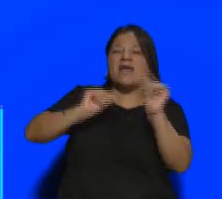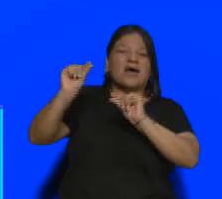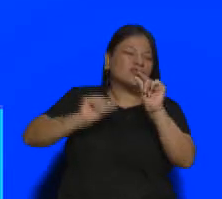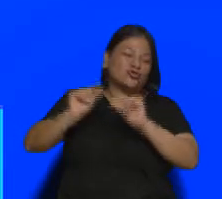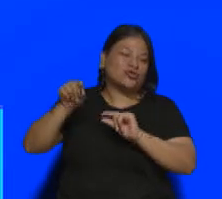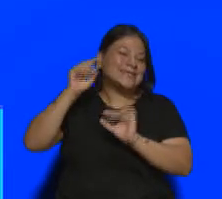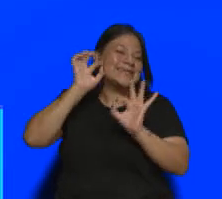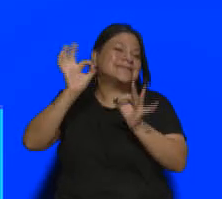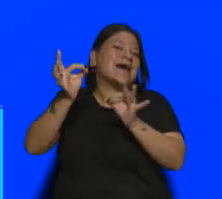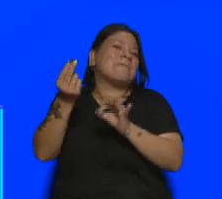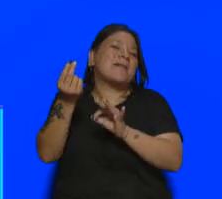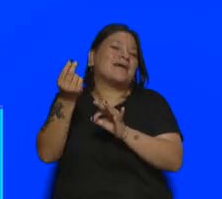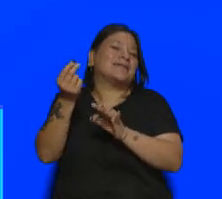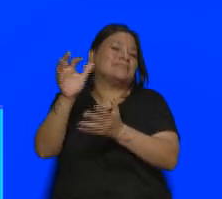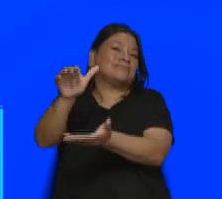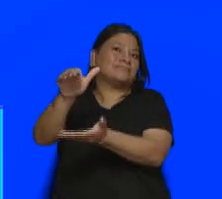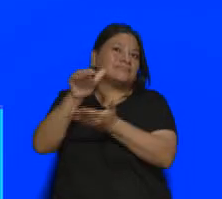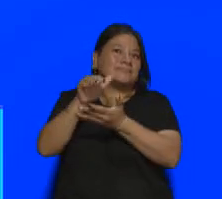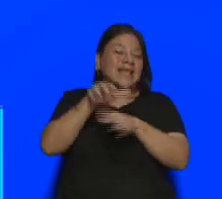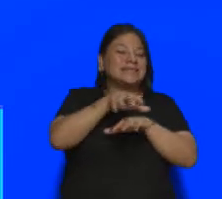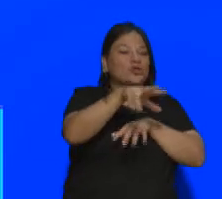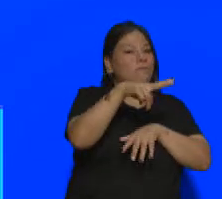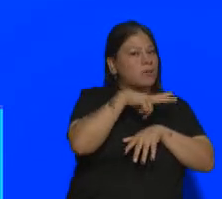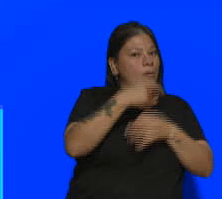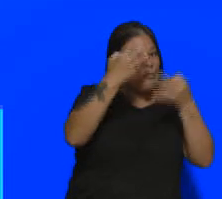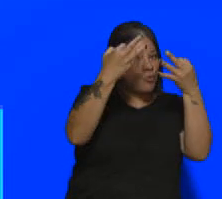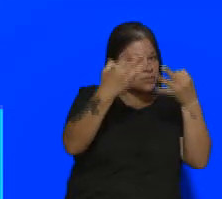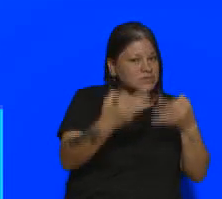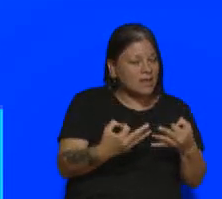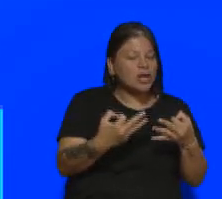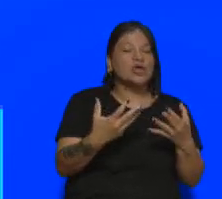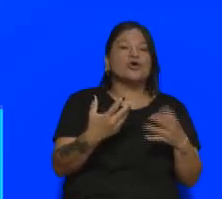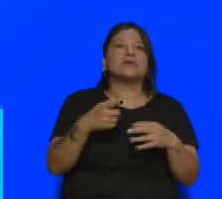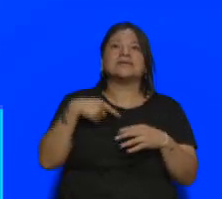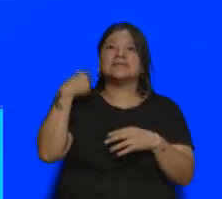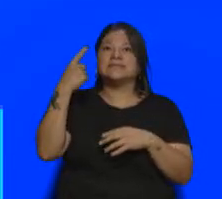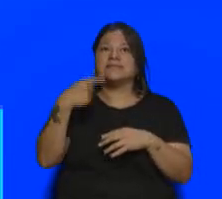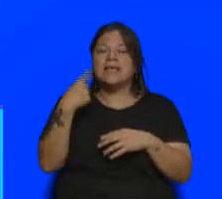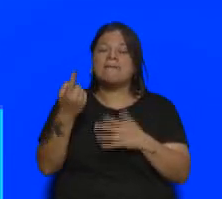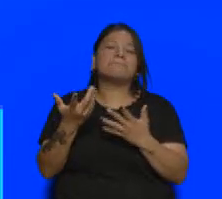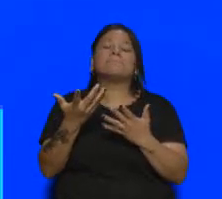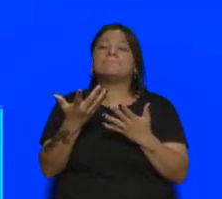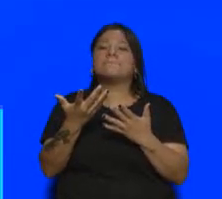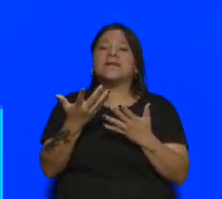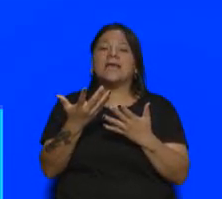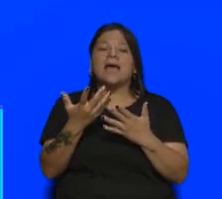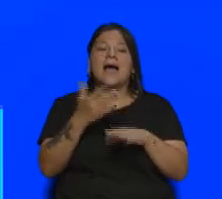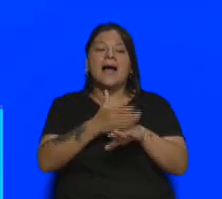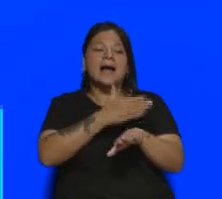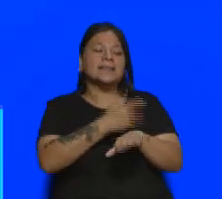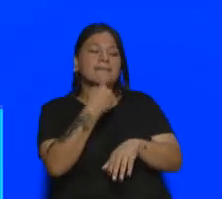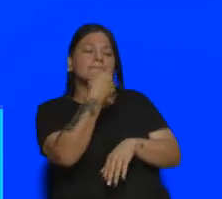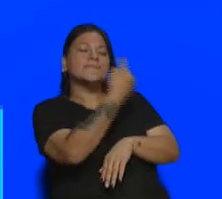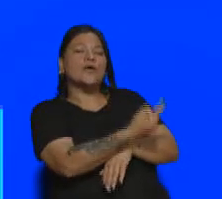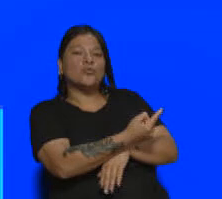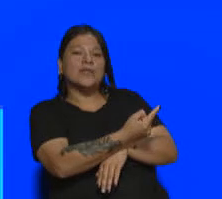estipulados. El sector privado es muy serio con respecto a esto, si siempre se trata con respecto a cámaras que avalen esto, nos referimos